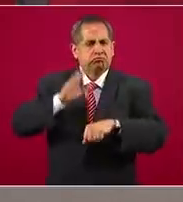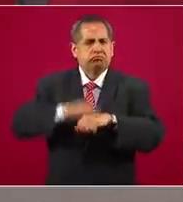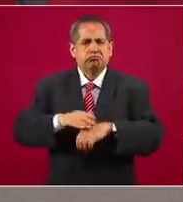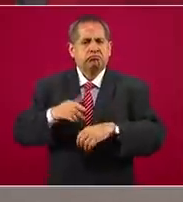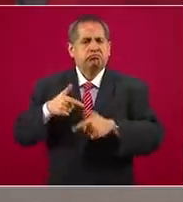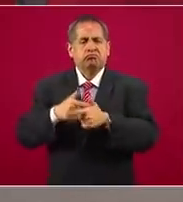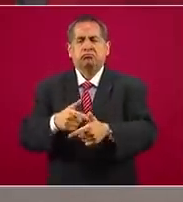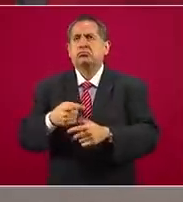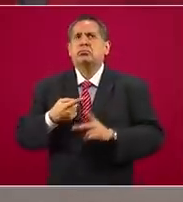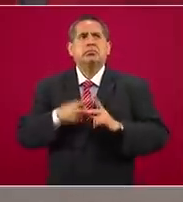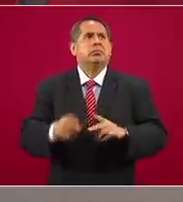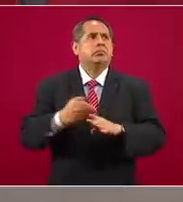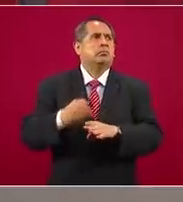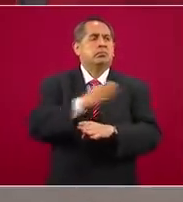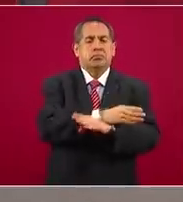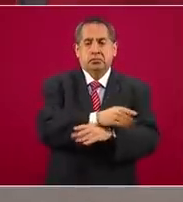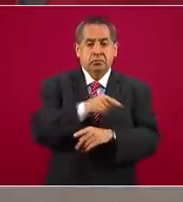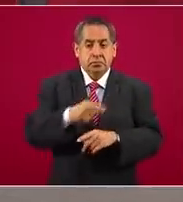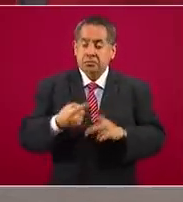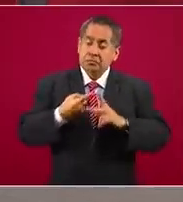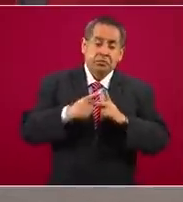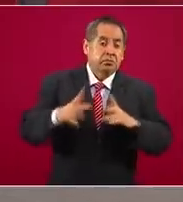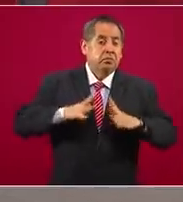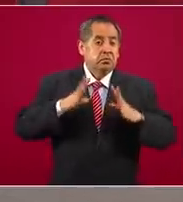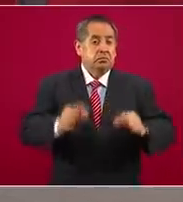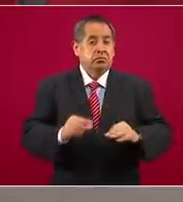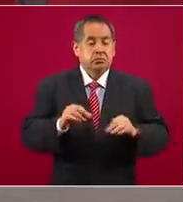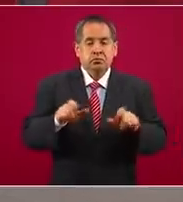inicio de la formación de la Guardia.